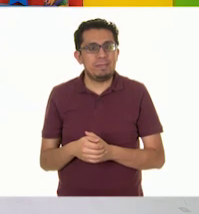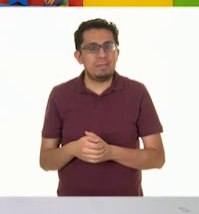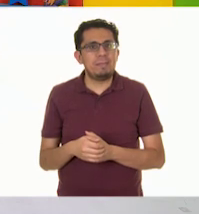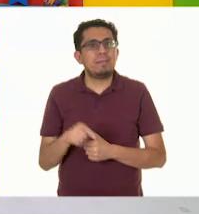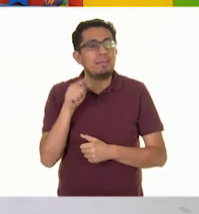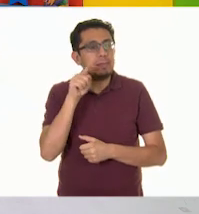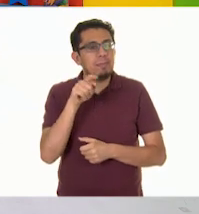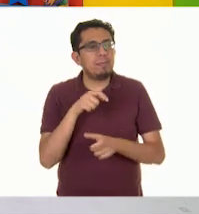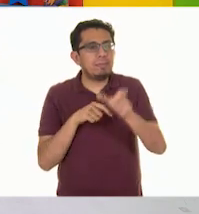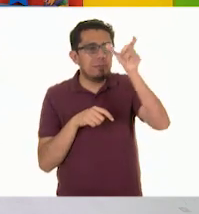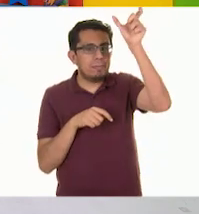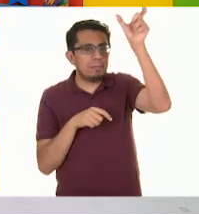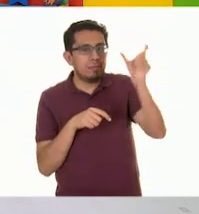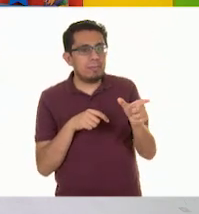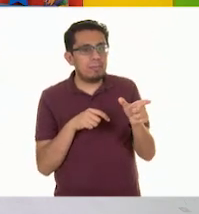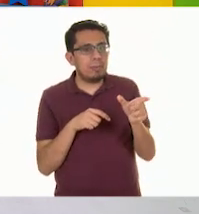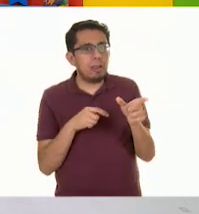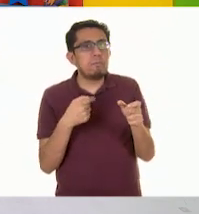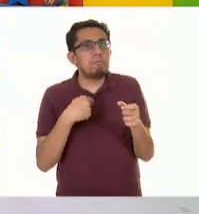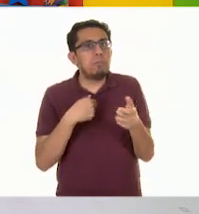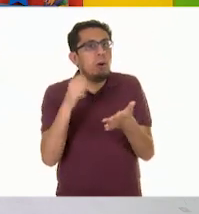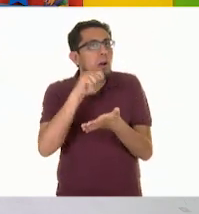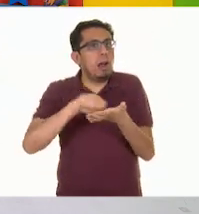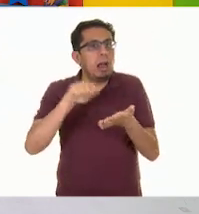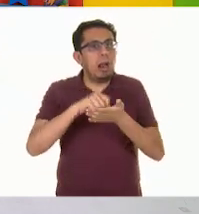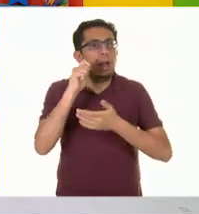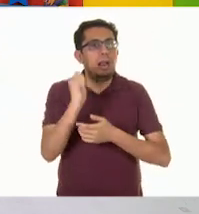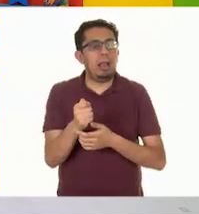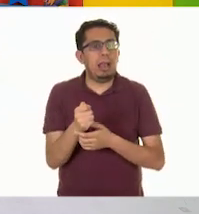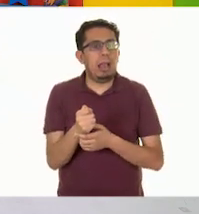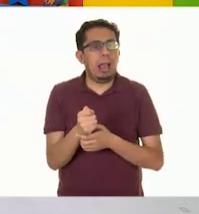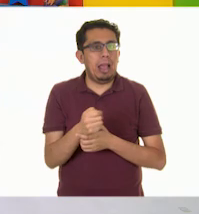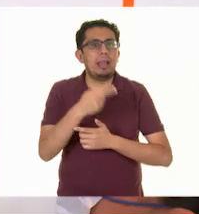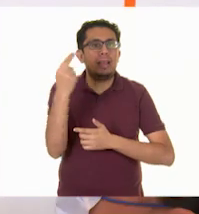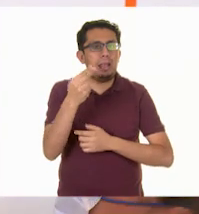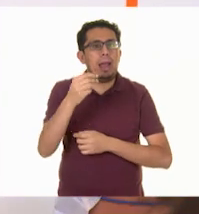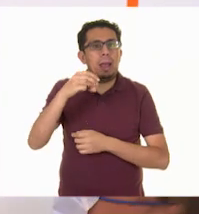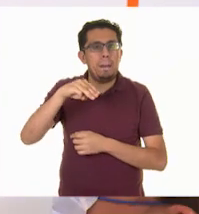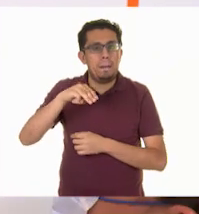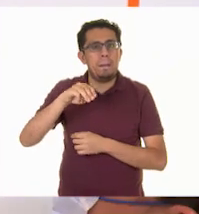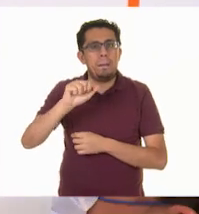En el espacio del manzano vas a poner maceta. Ajá.